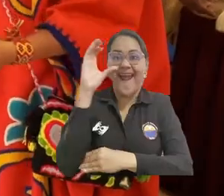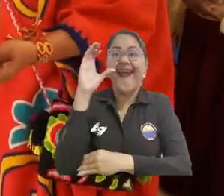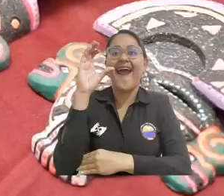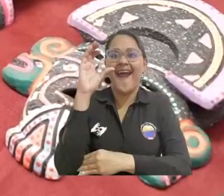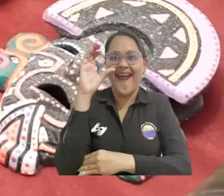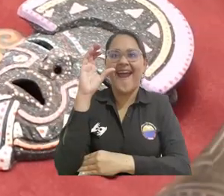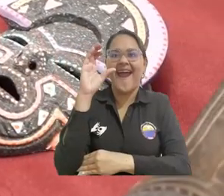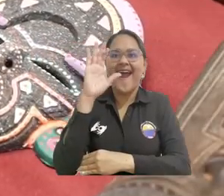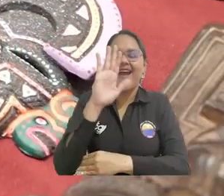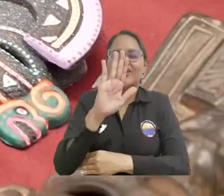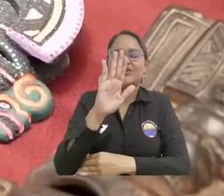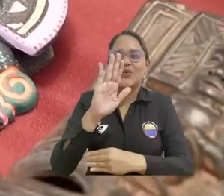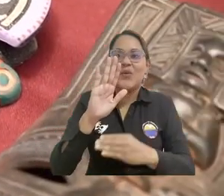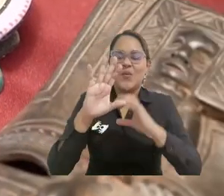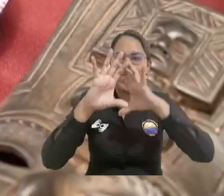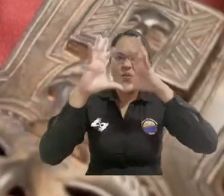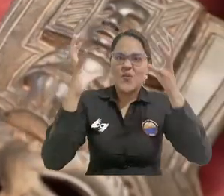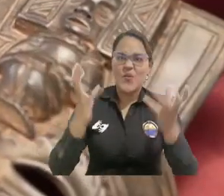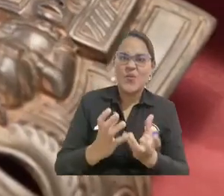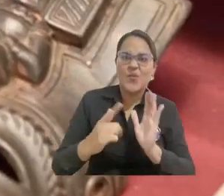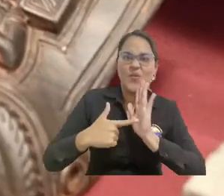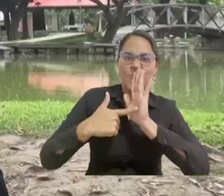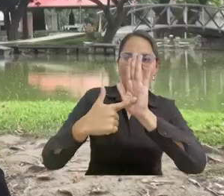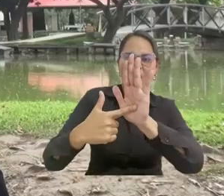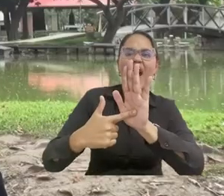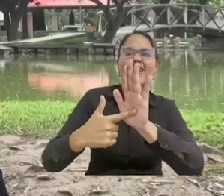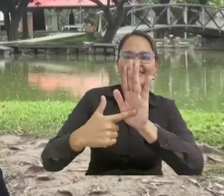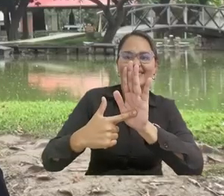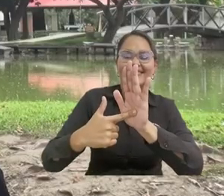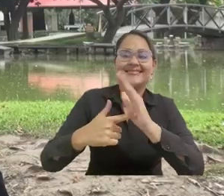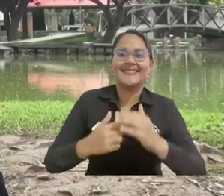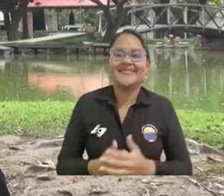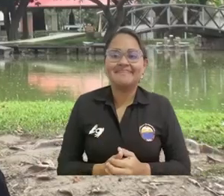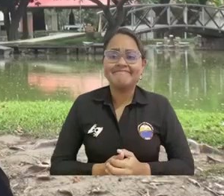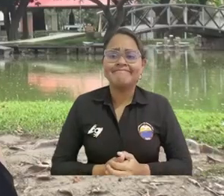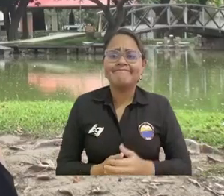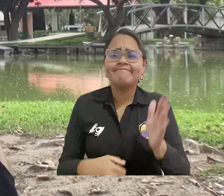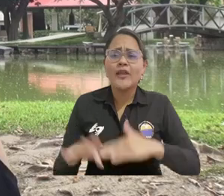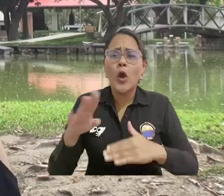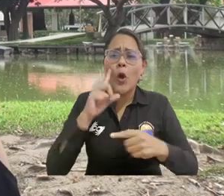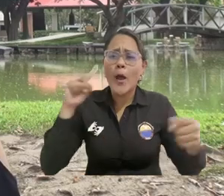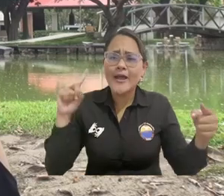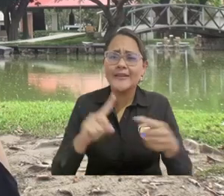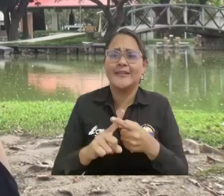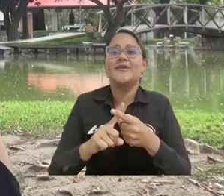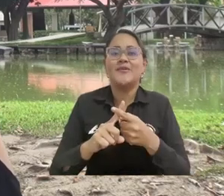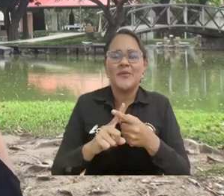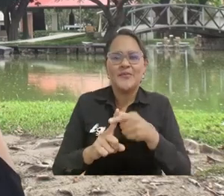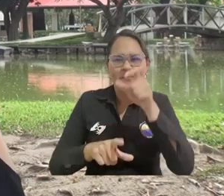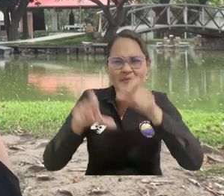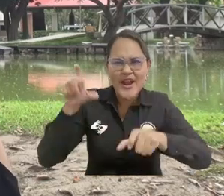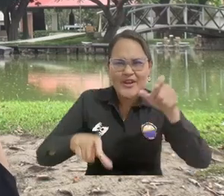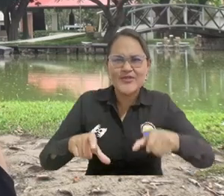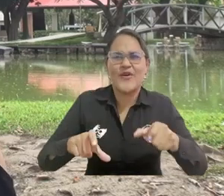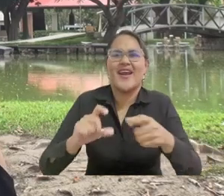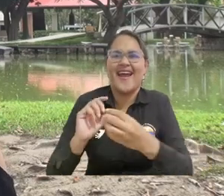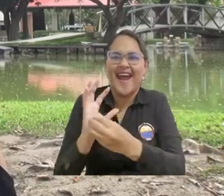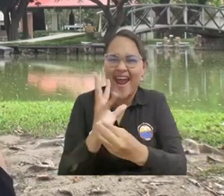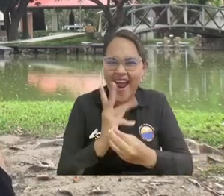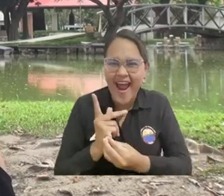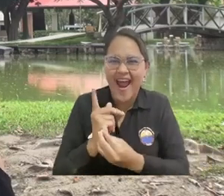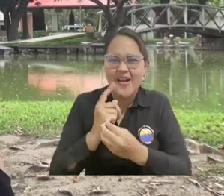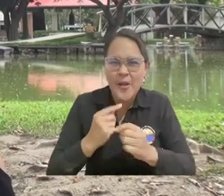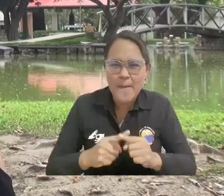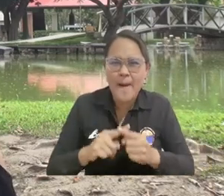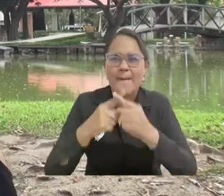el Mundo. Convocar a los artesanos, a los gestores y a aquellos que directamente en el territorio construyen estas